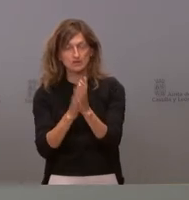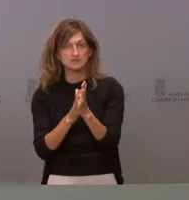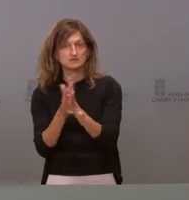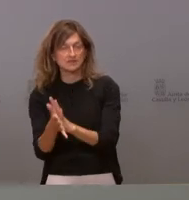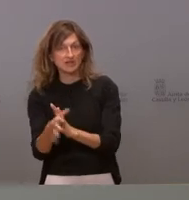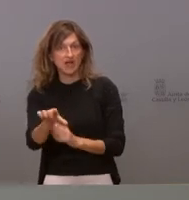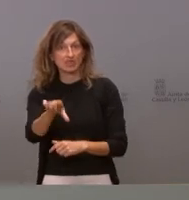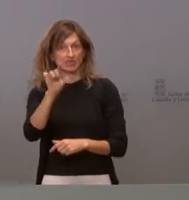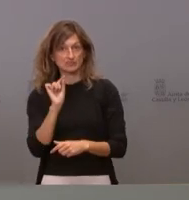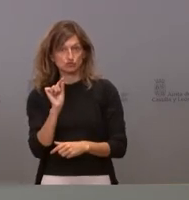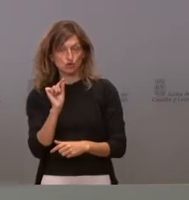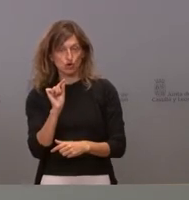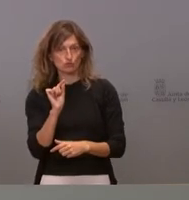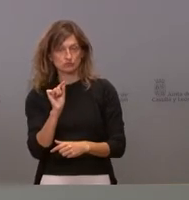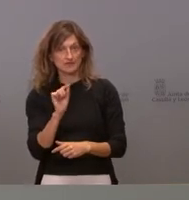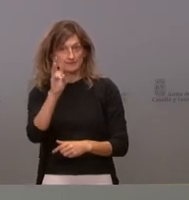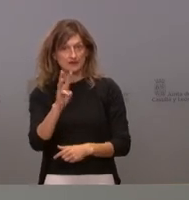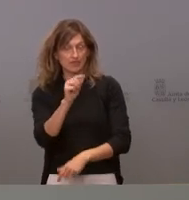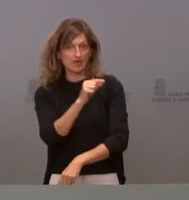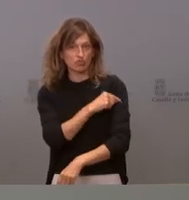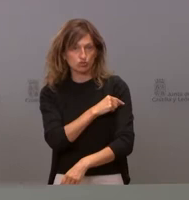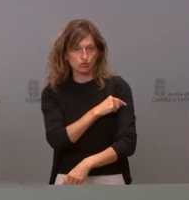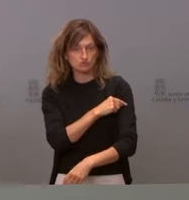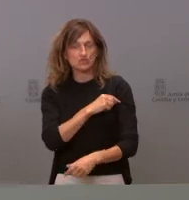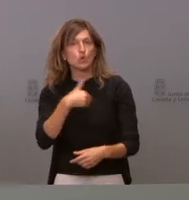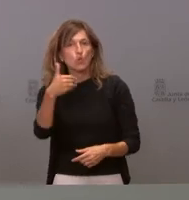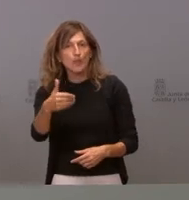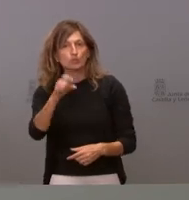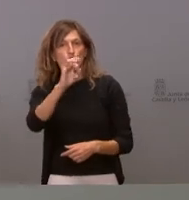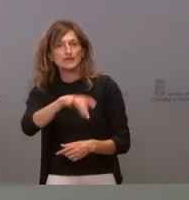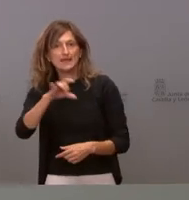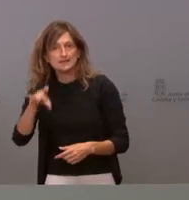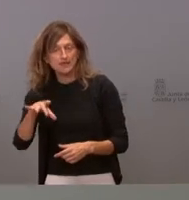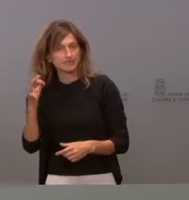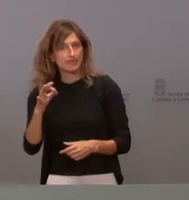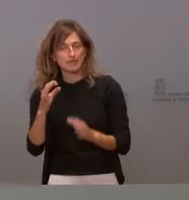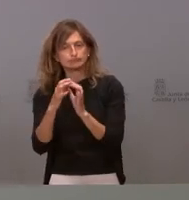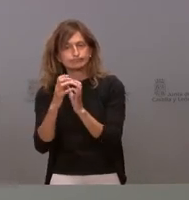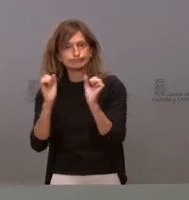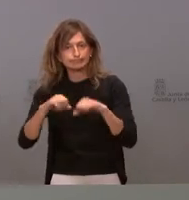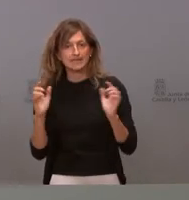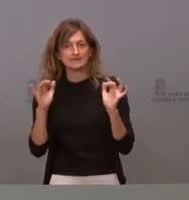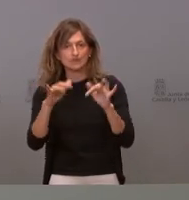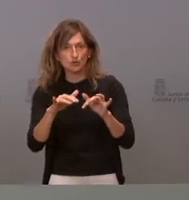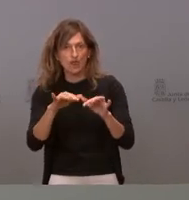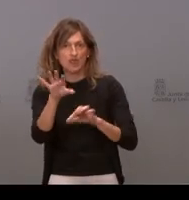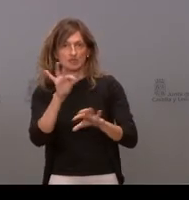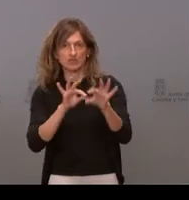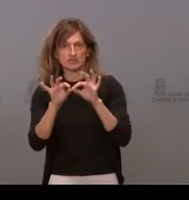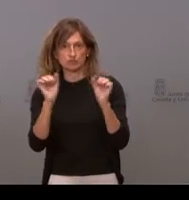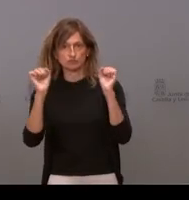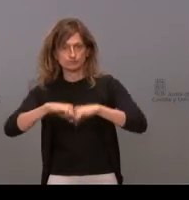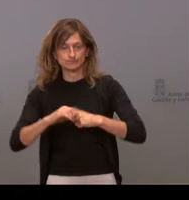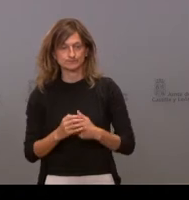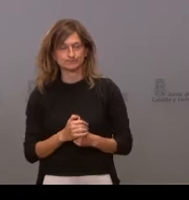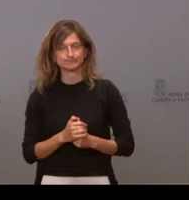decisión que tomemos de tercera dosis, cuándo y a quién, tiene que ser tomada en el Consejo Interterritorial. A ese respecto